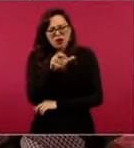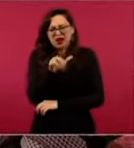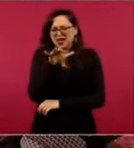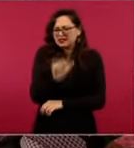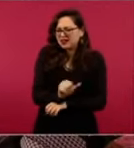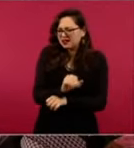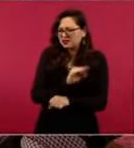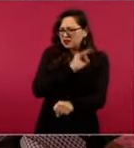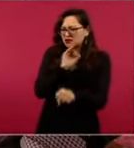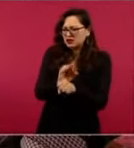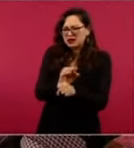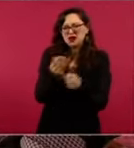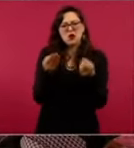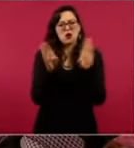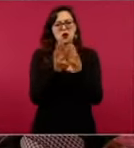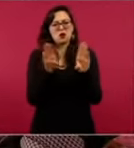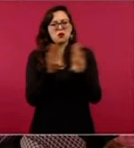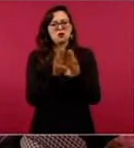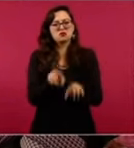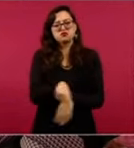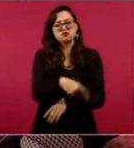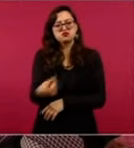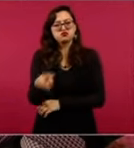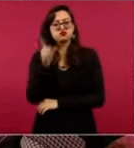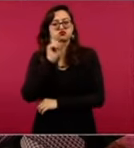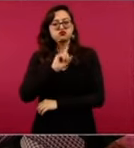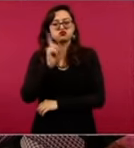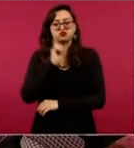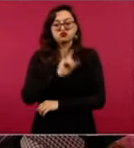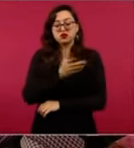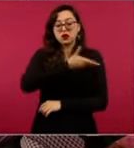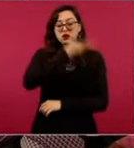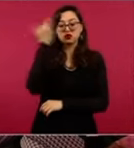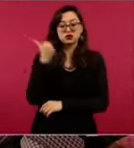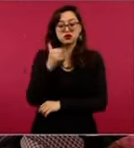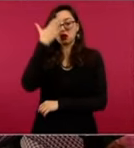No sé quién es la señora Medina.